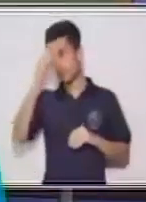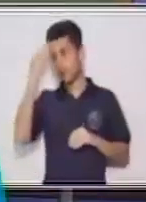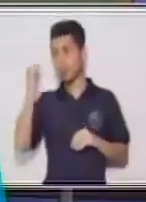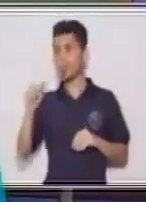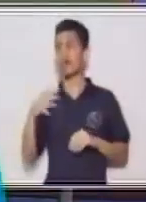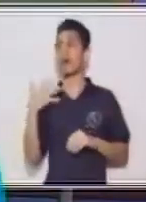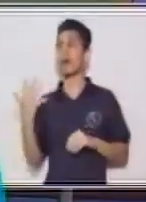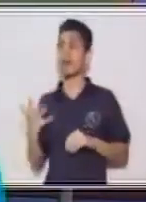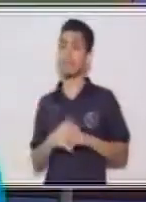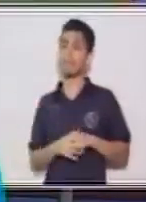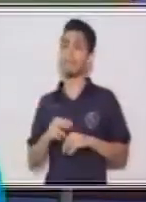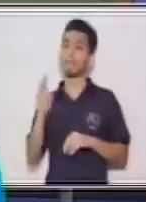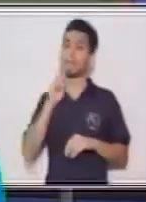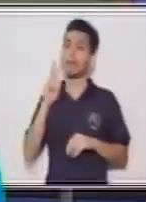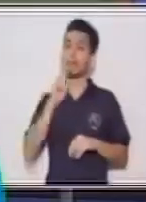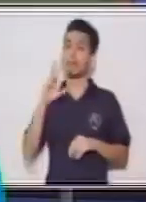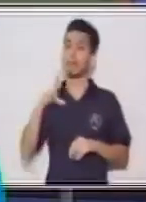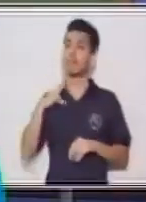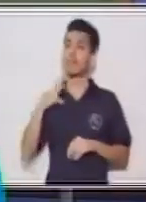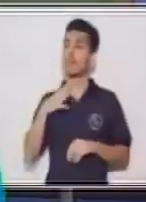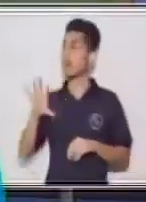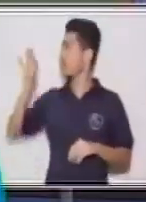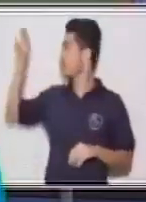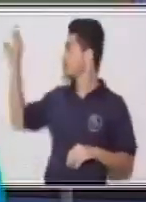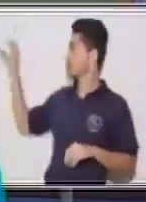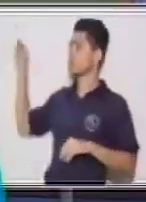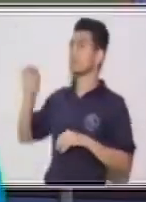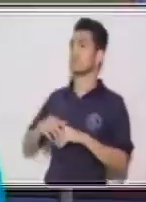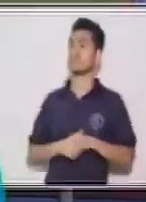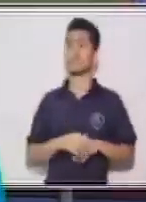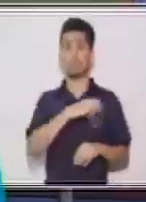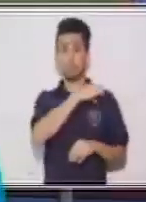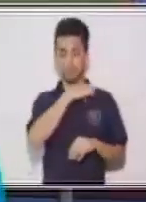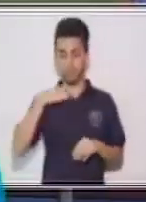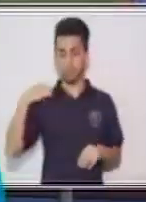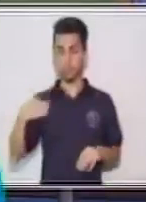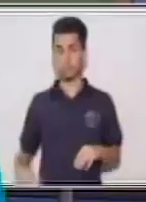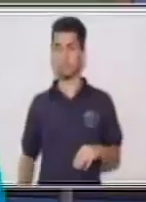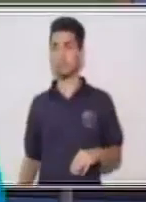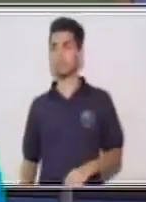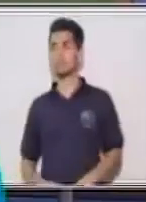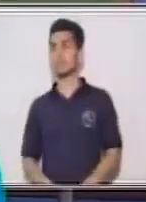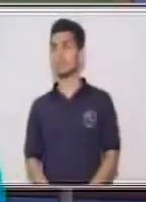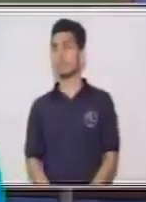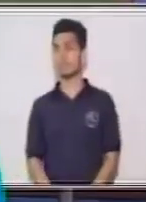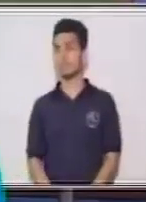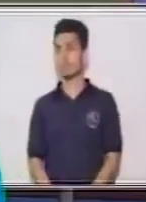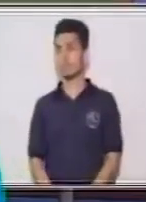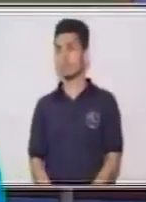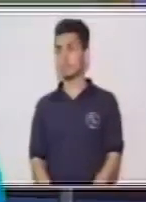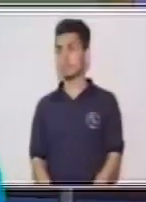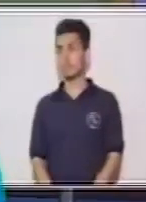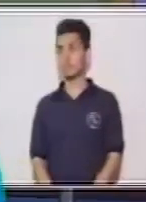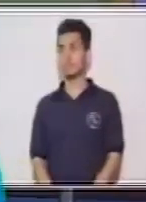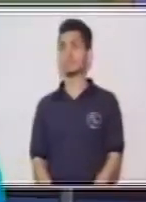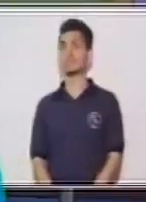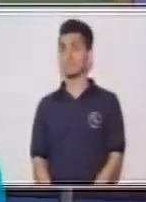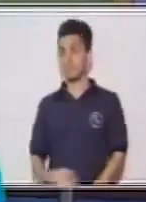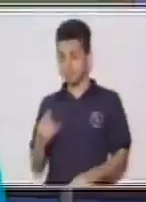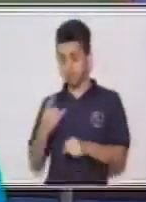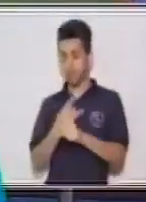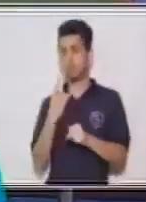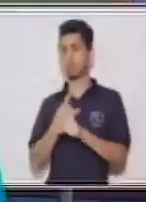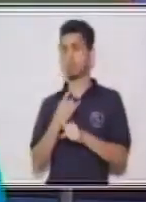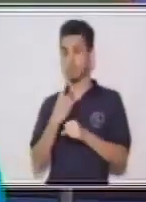que el verbo tiene lo que corresponde a pronombres personales. O sea, que se maneja con los